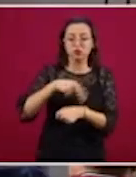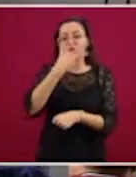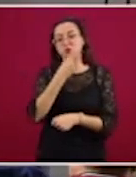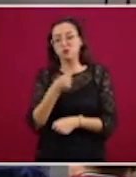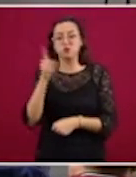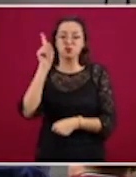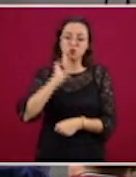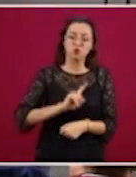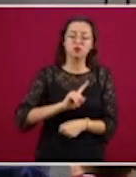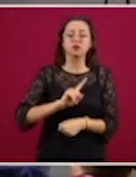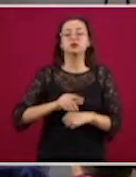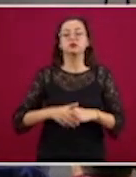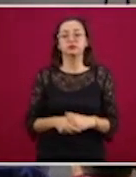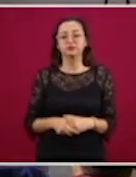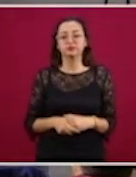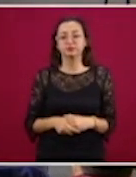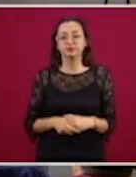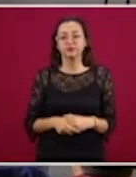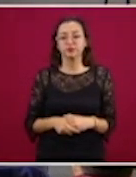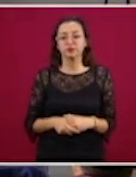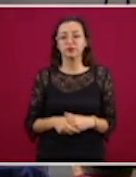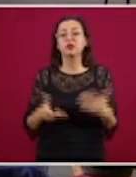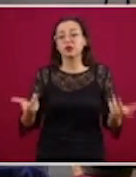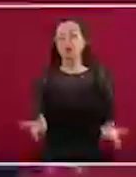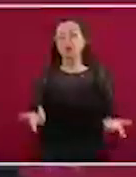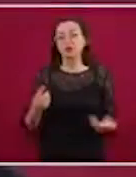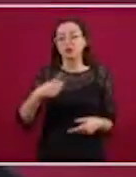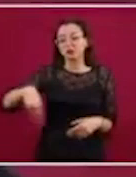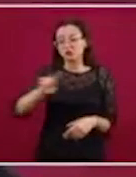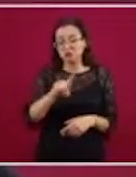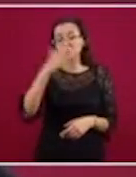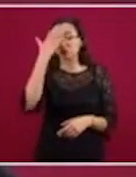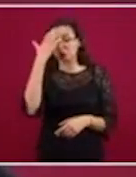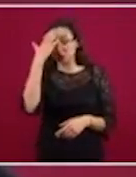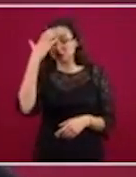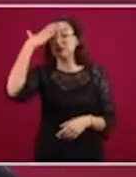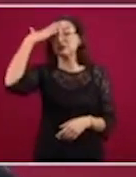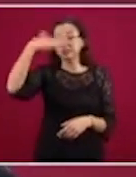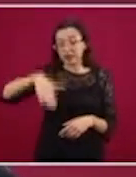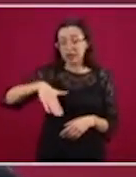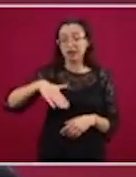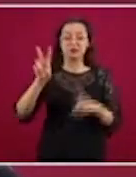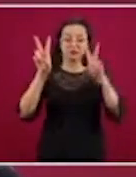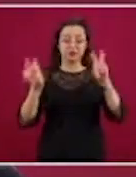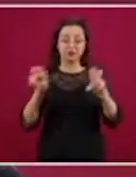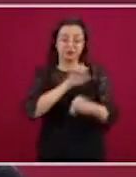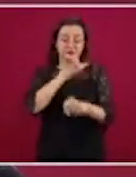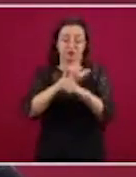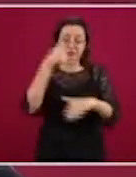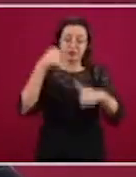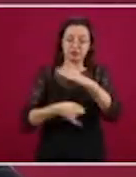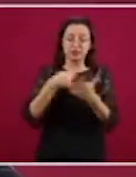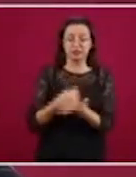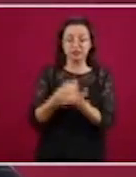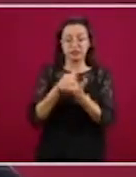nuestras doctoras, a nuestros doctores, en especial los que poseen algún tipo de conocimiento o especialidad en terapia